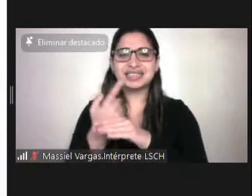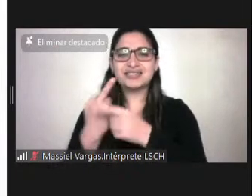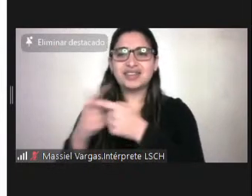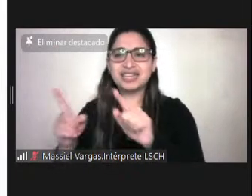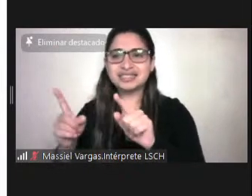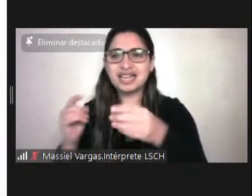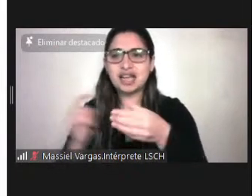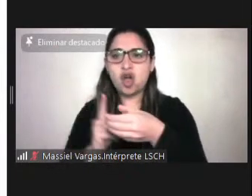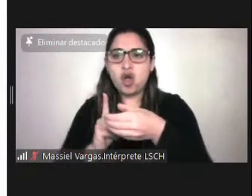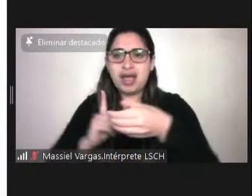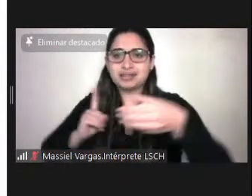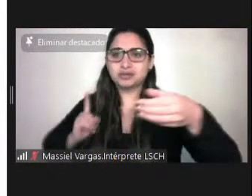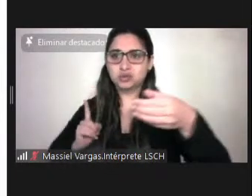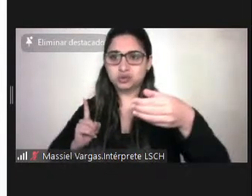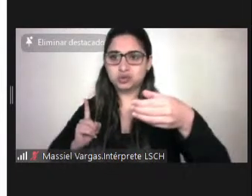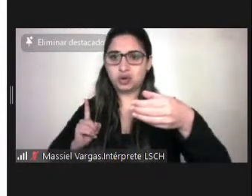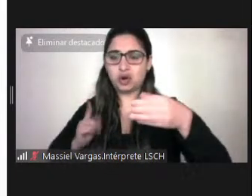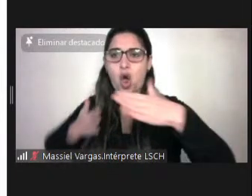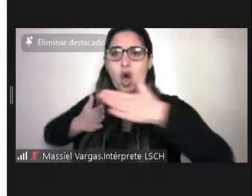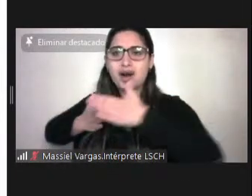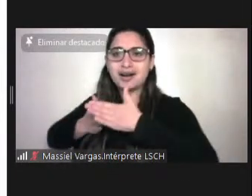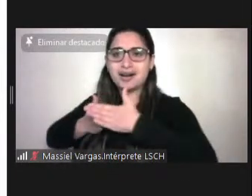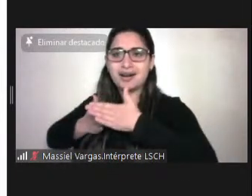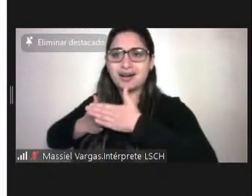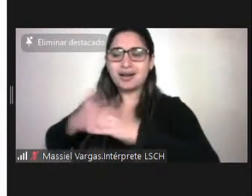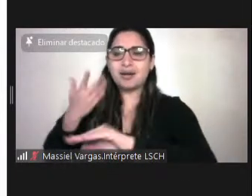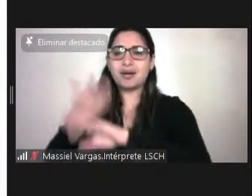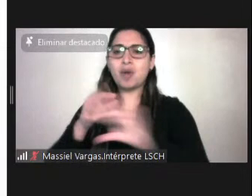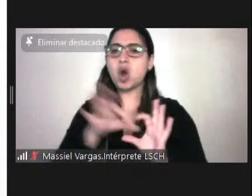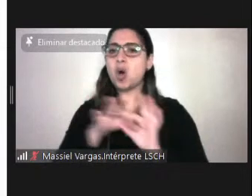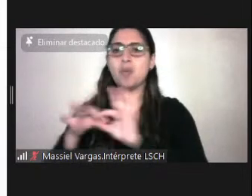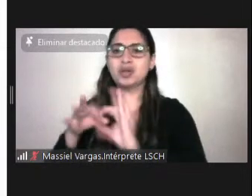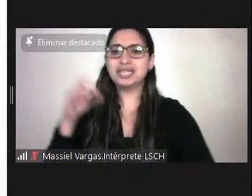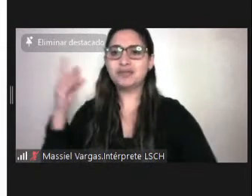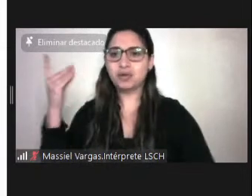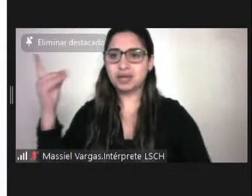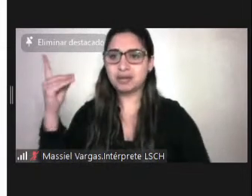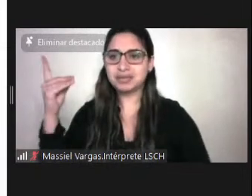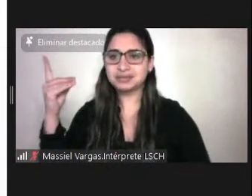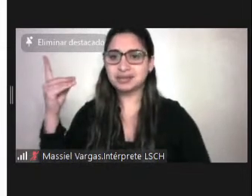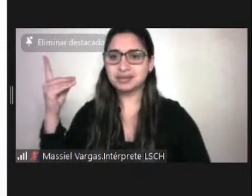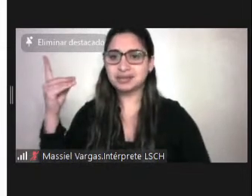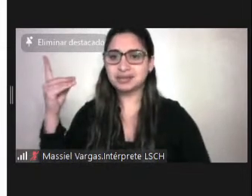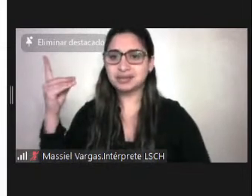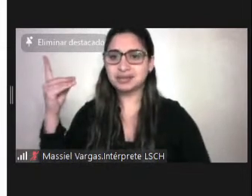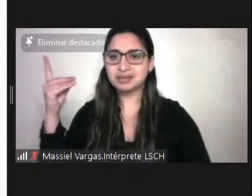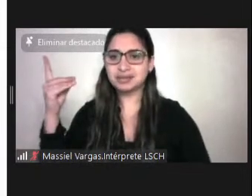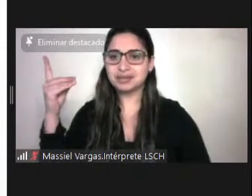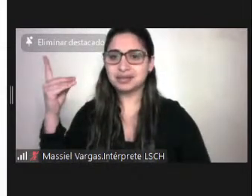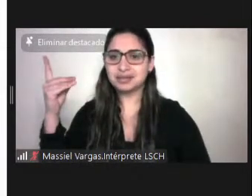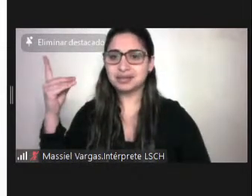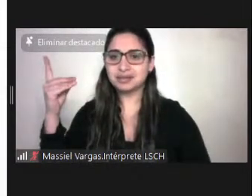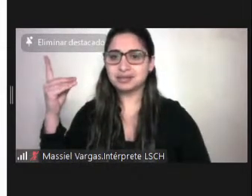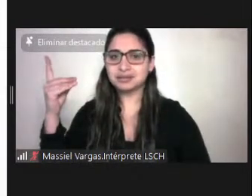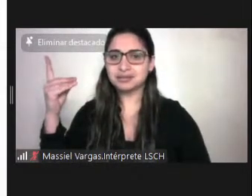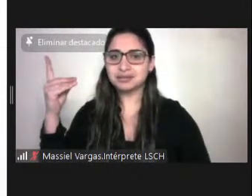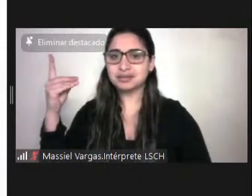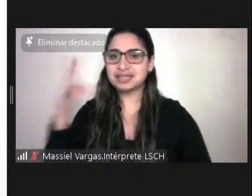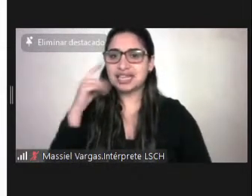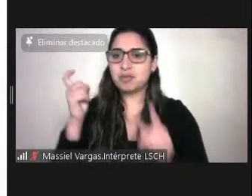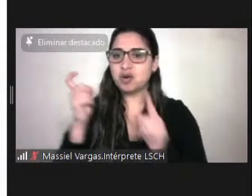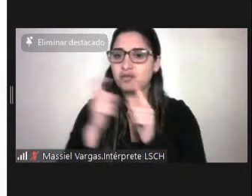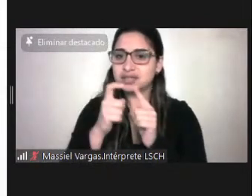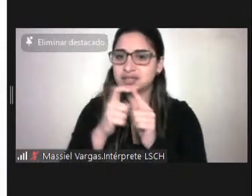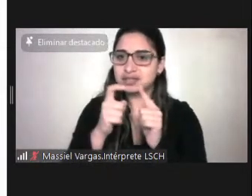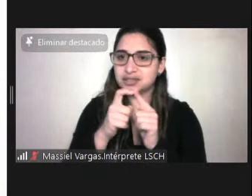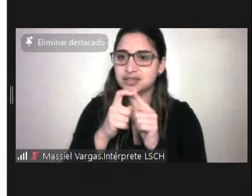restricción ¿Ya? Por motivo de la discapacidad y el propósito o el efecto es obstaculizar el goce y el